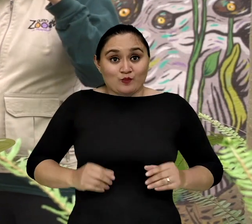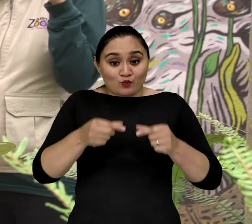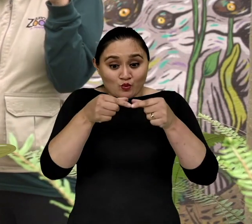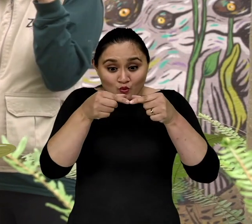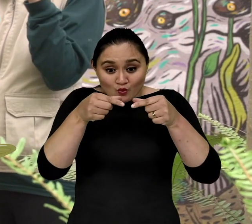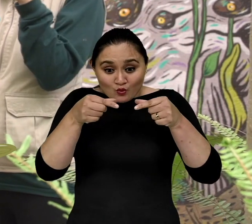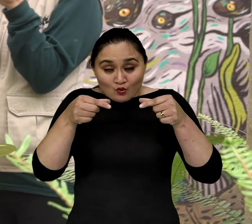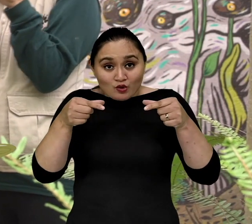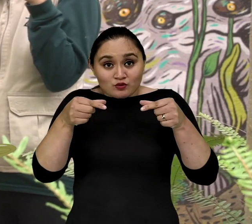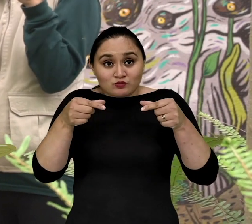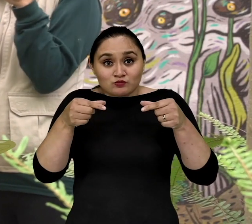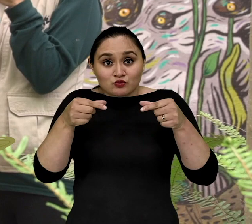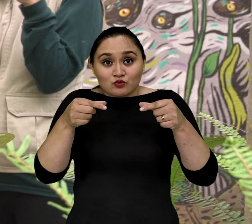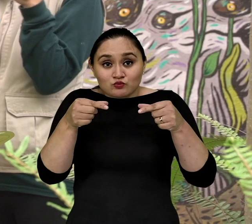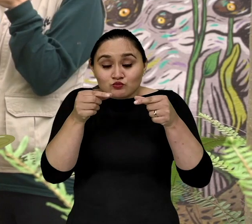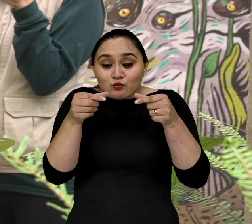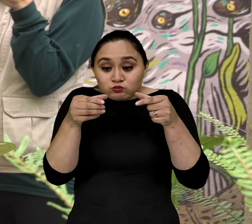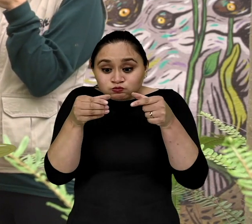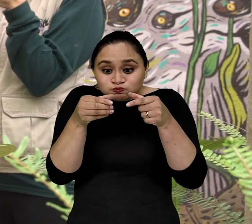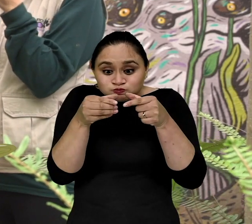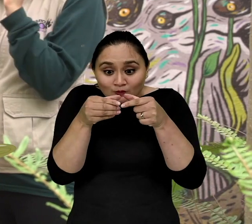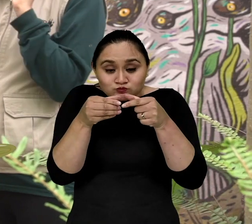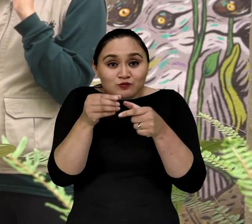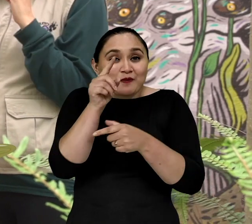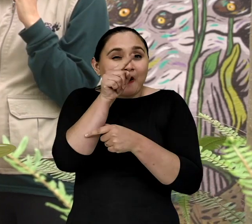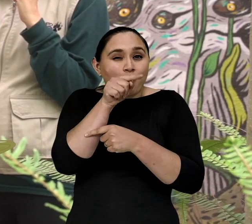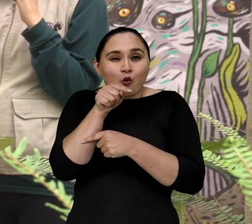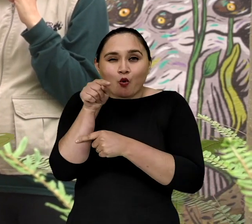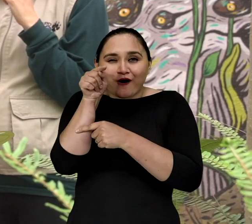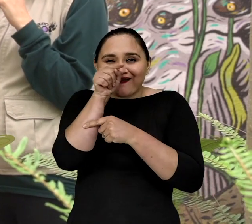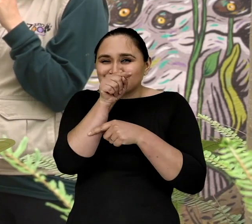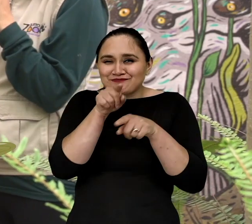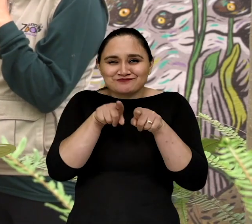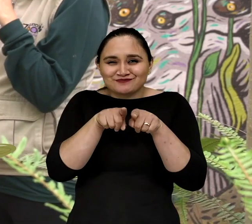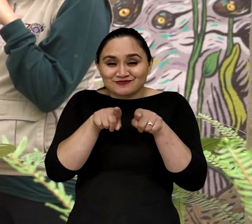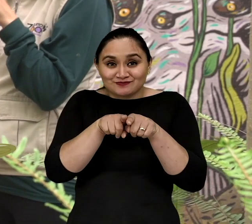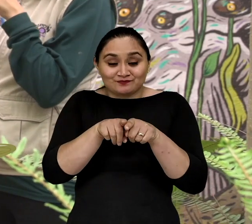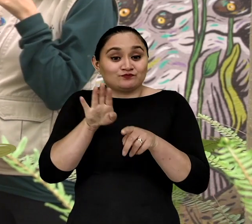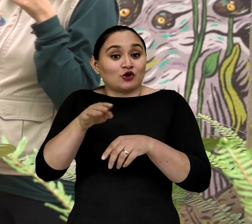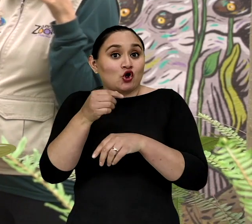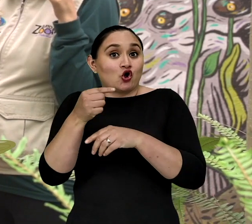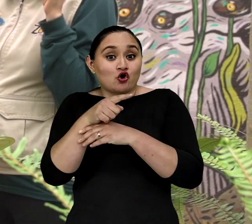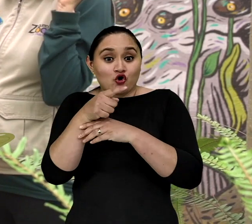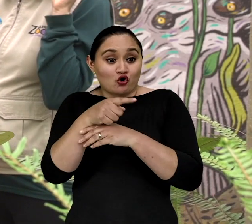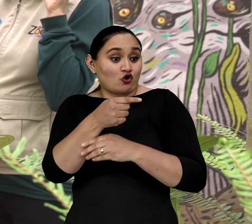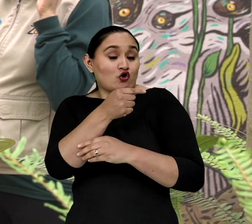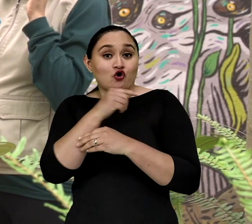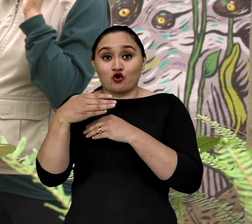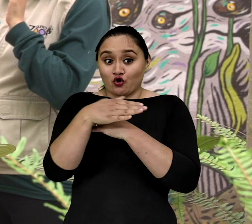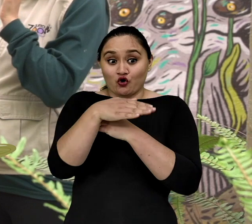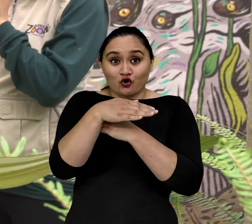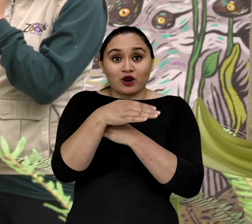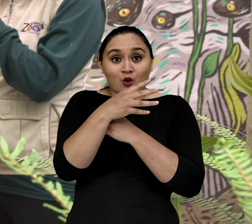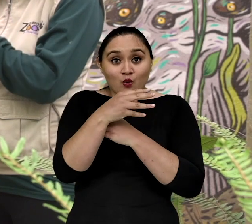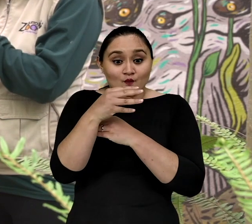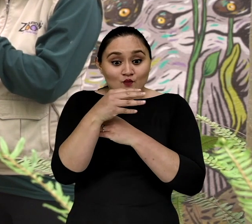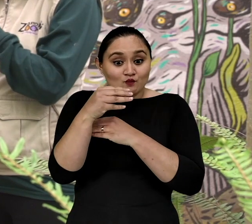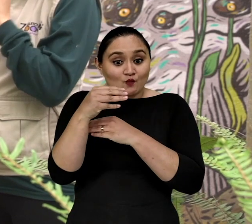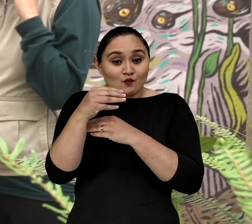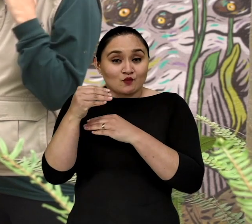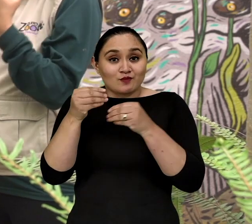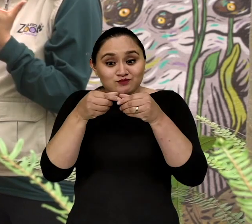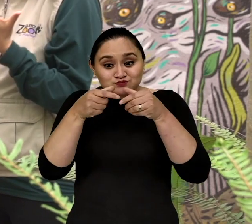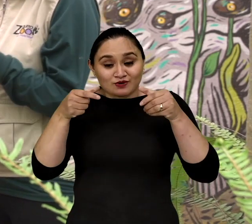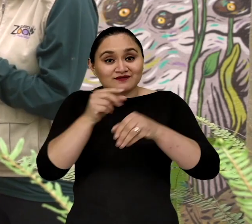es así larguito empieza a hacerse como rechoncho, como una bolita Y lo más chévere es que la cola que la tienen larga empieza a absorberse de a poquito